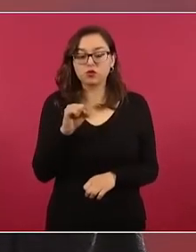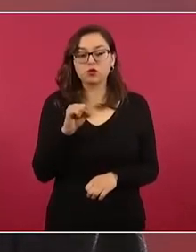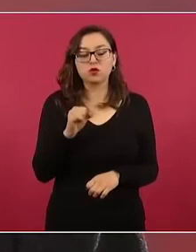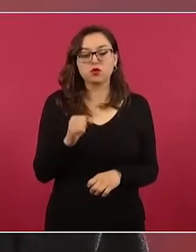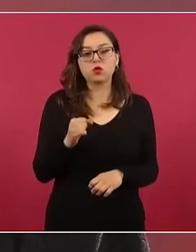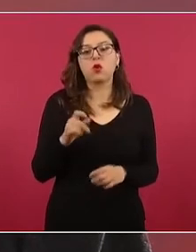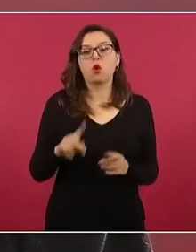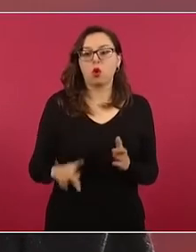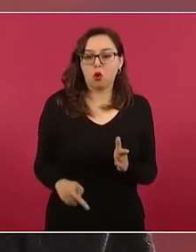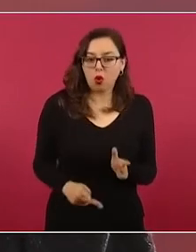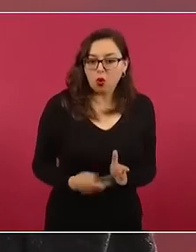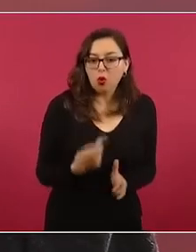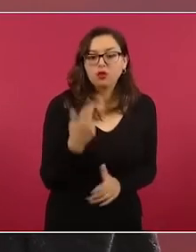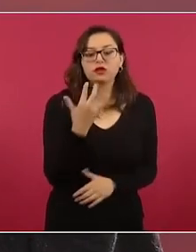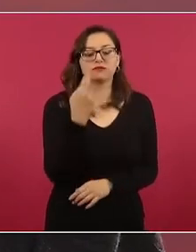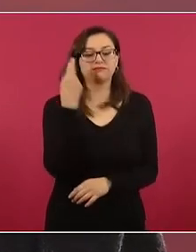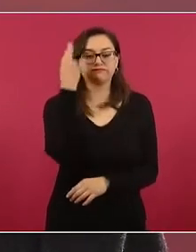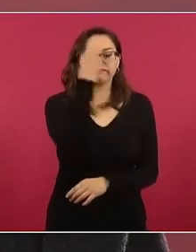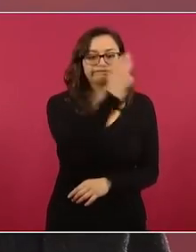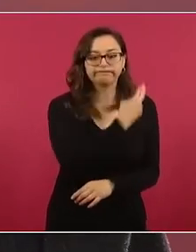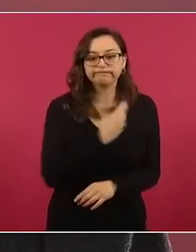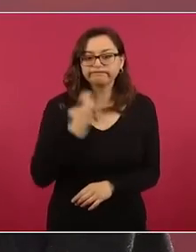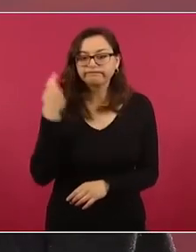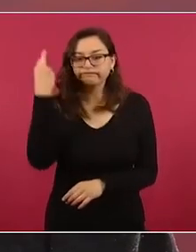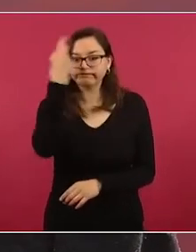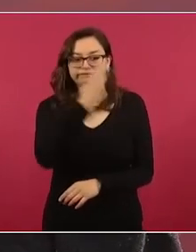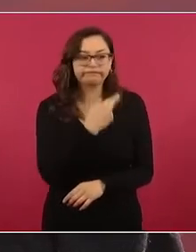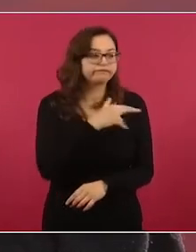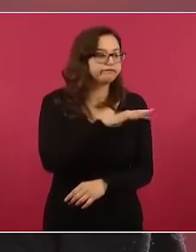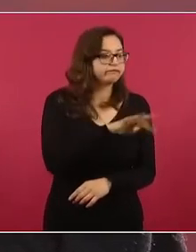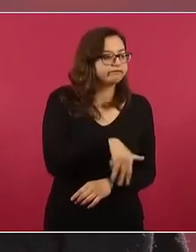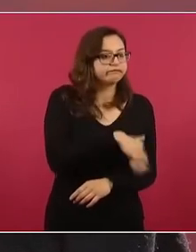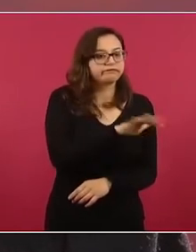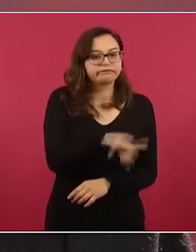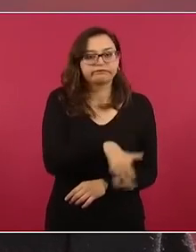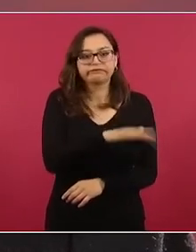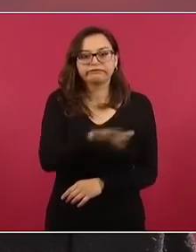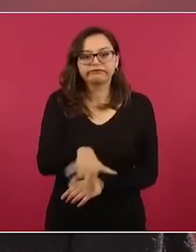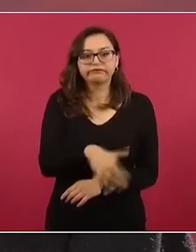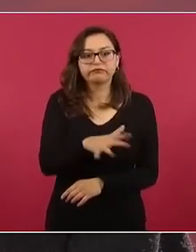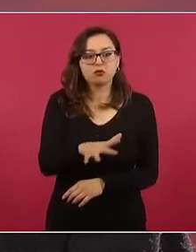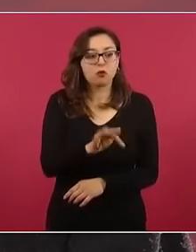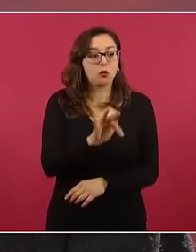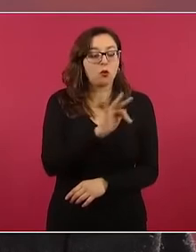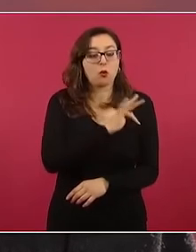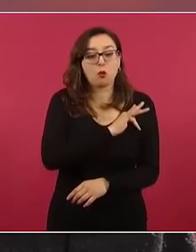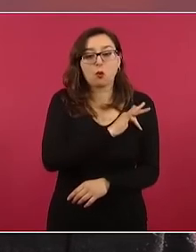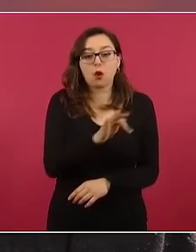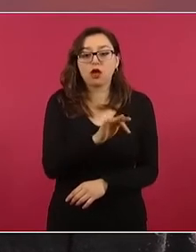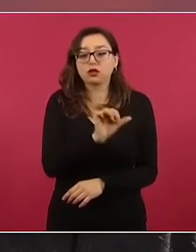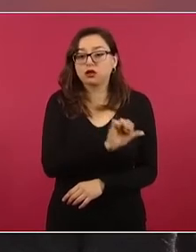si se puede